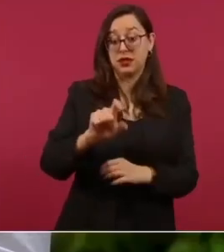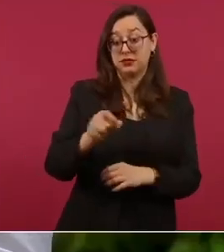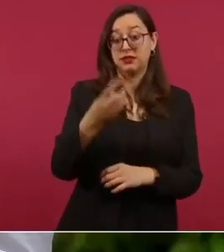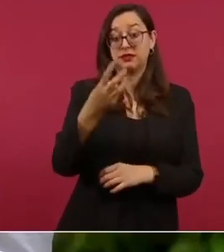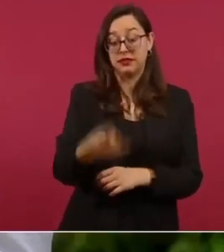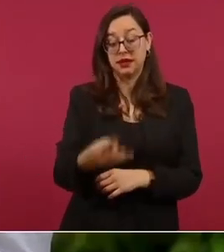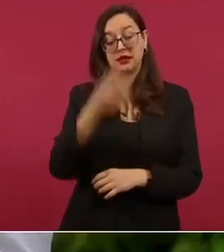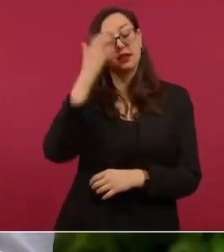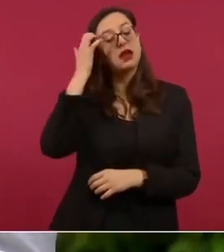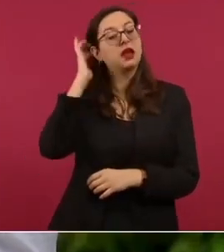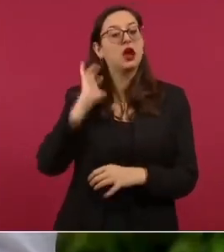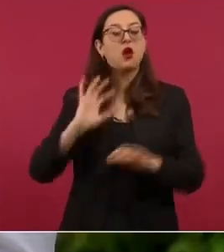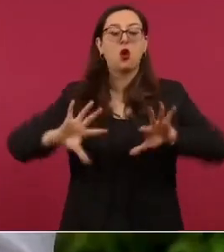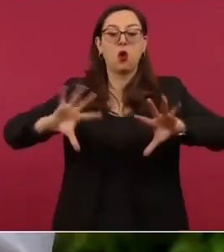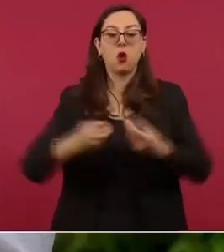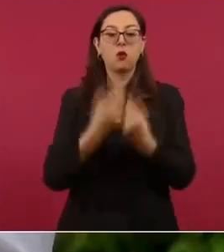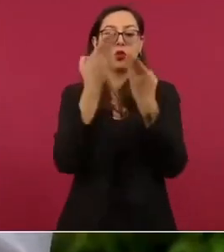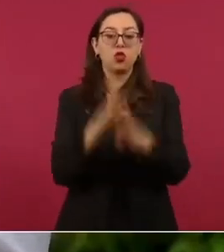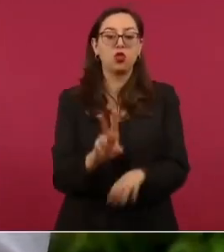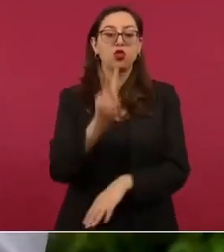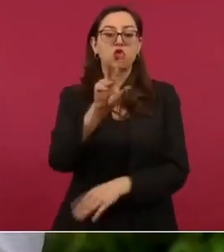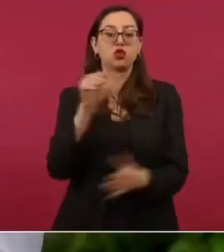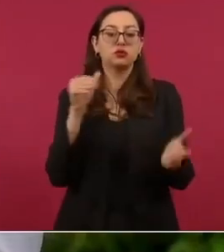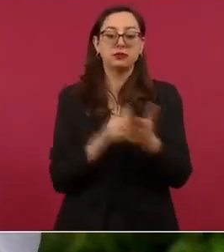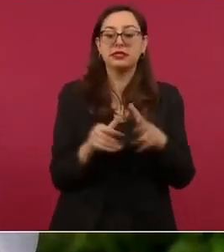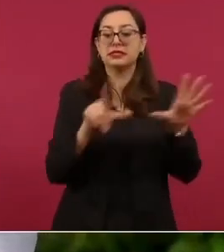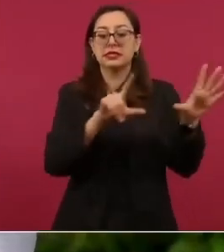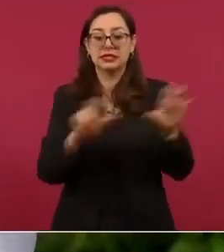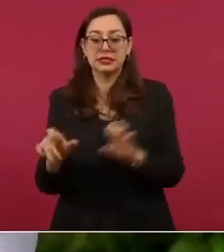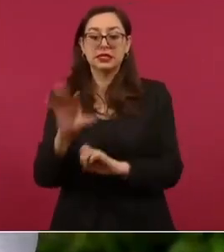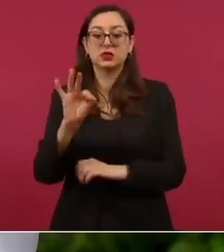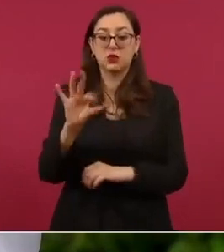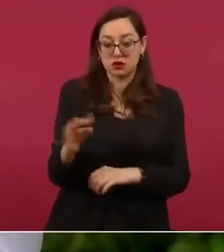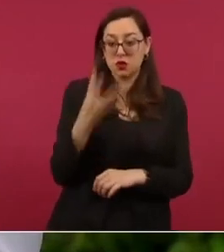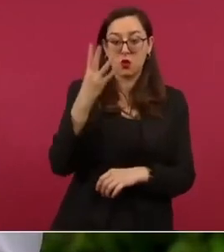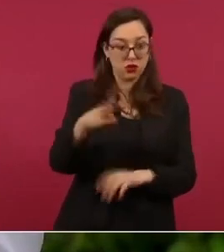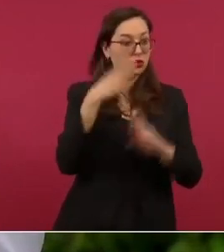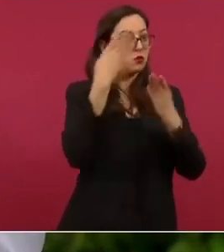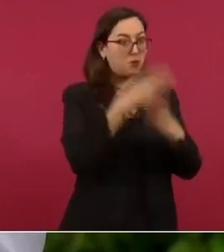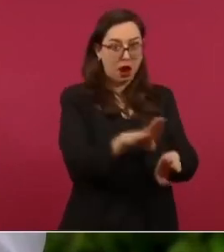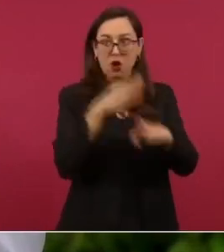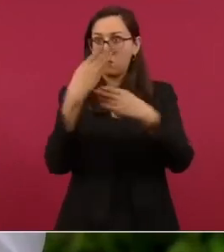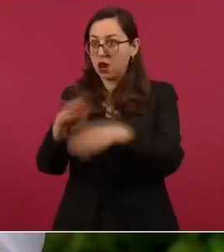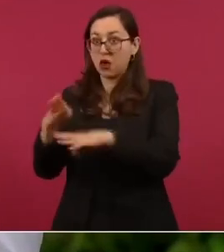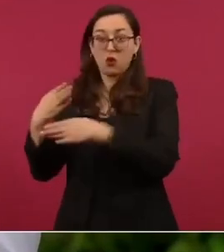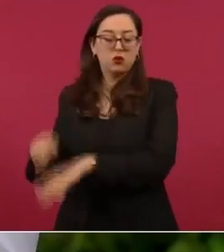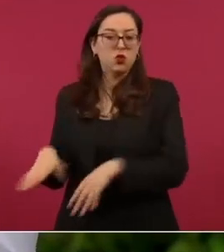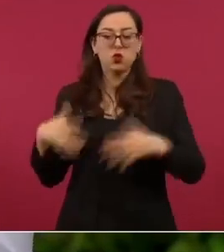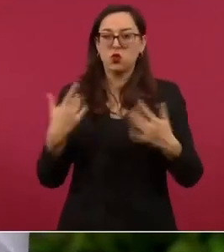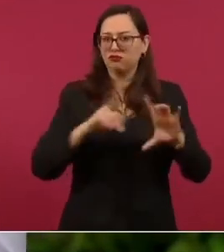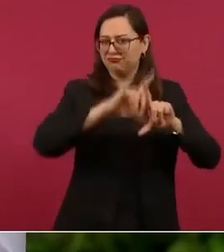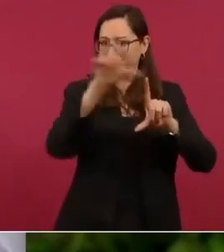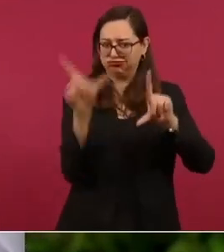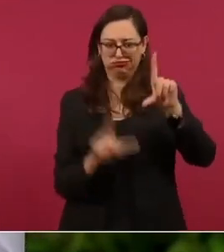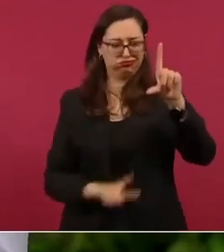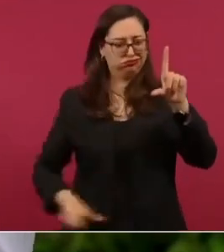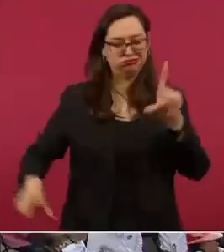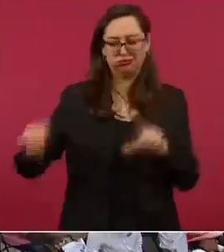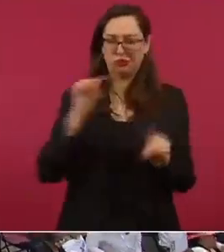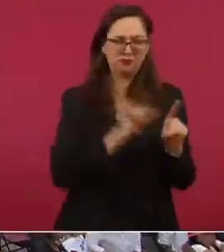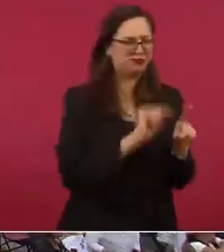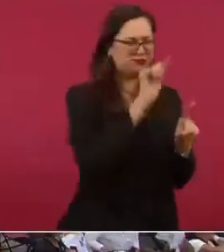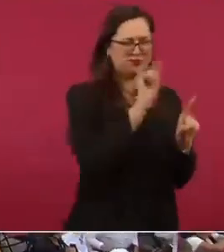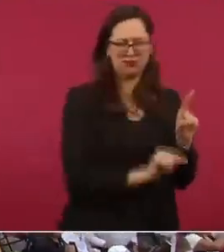setecientas cuarenta y cuatro sucursales del banco del bienestar será el banco más grande del país